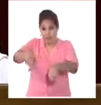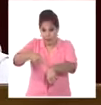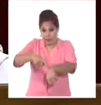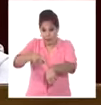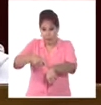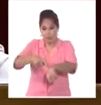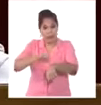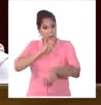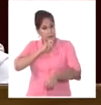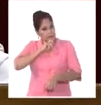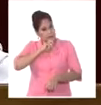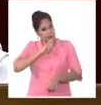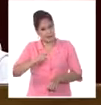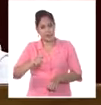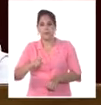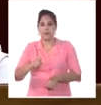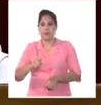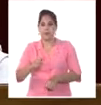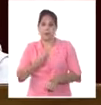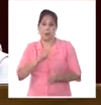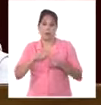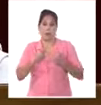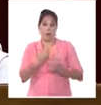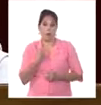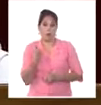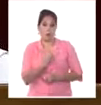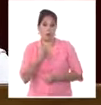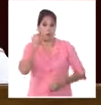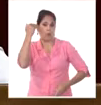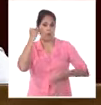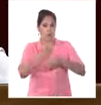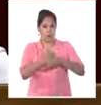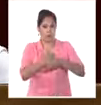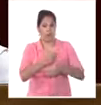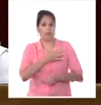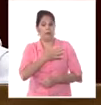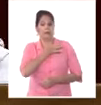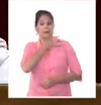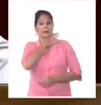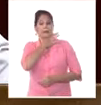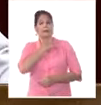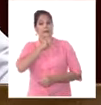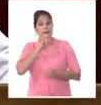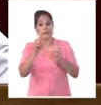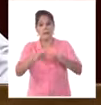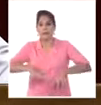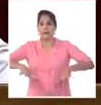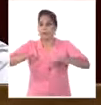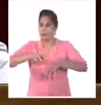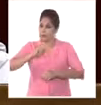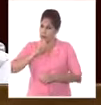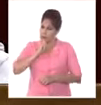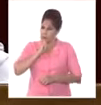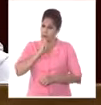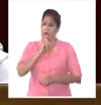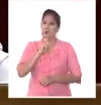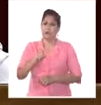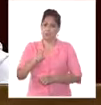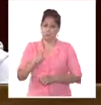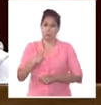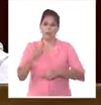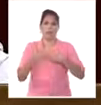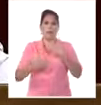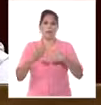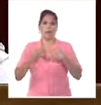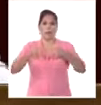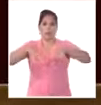se vuelven comunes en un país bloqueado de manera recrudecida, en que se viven situaciones muy adversas, como la crisis de